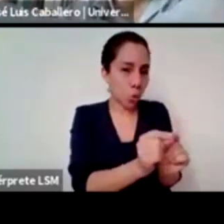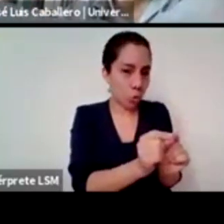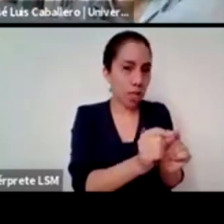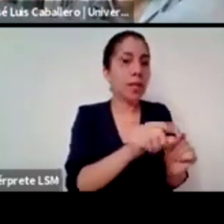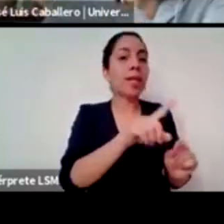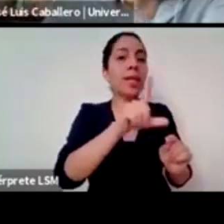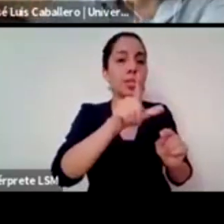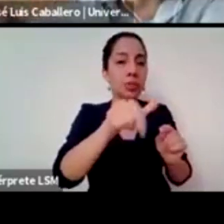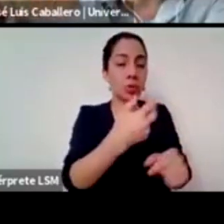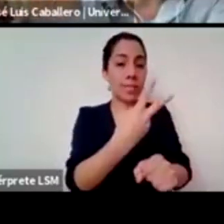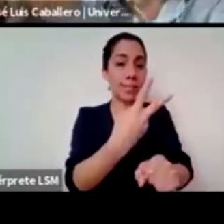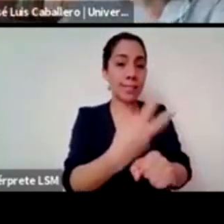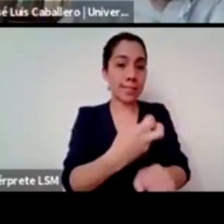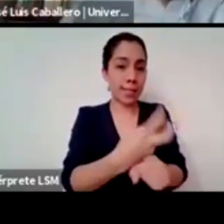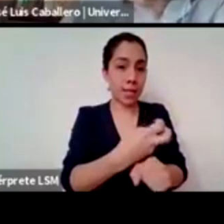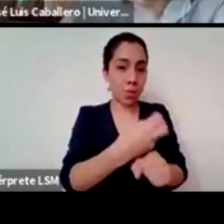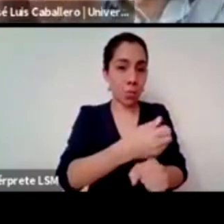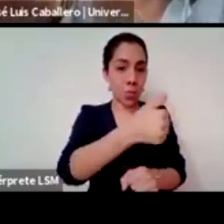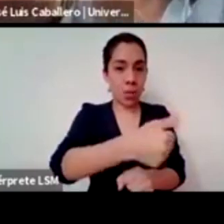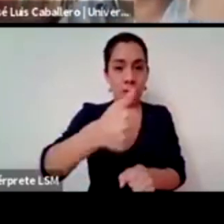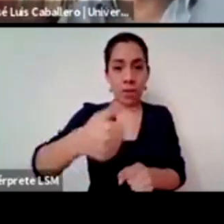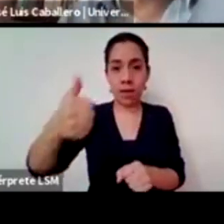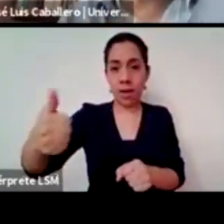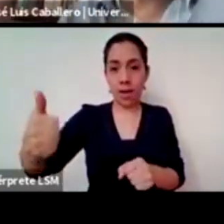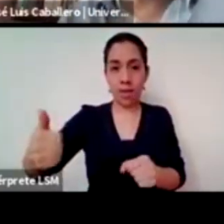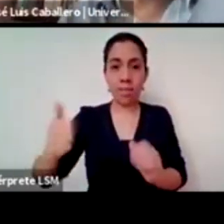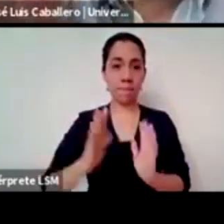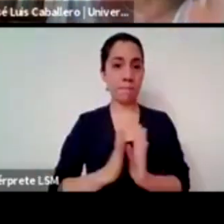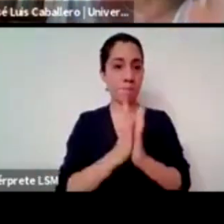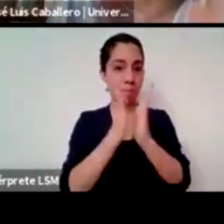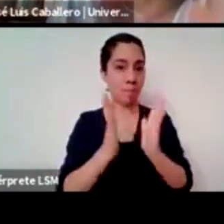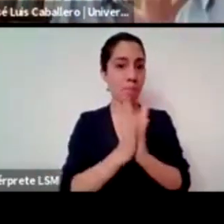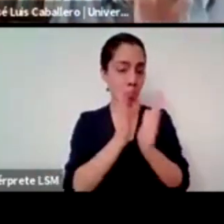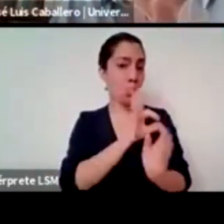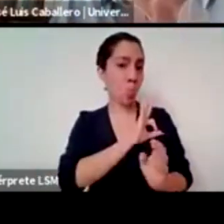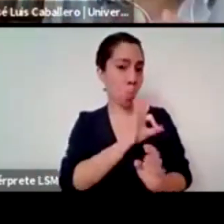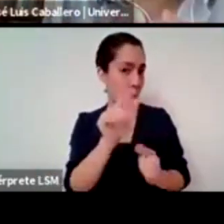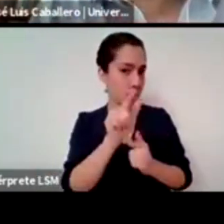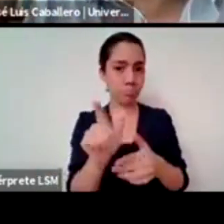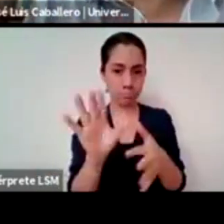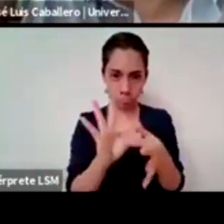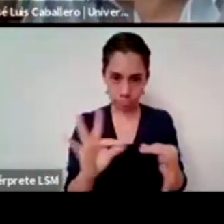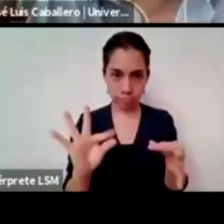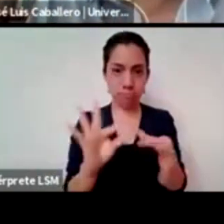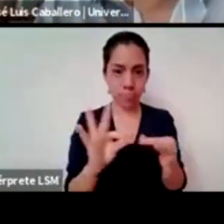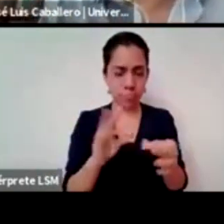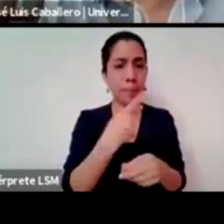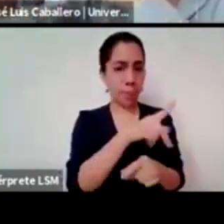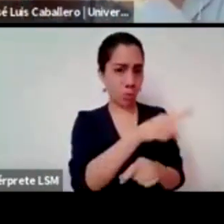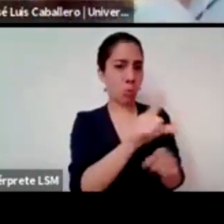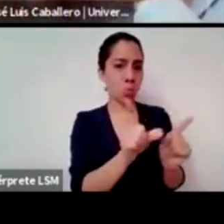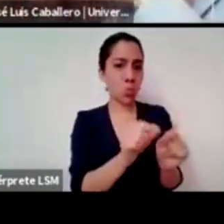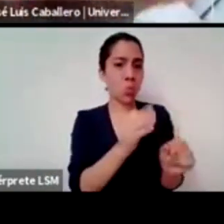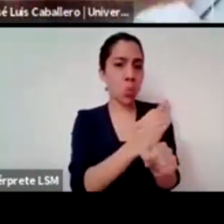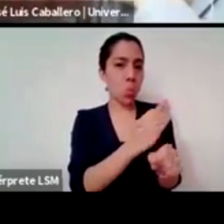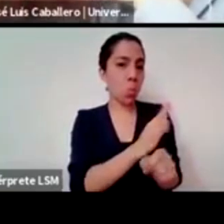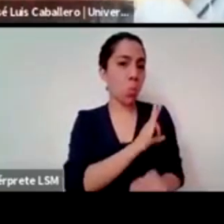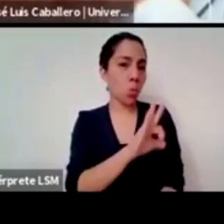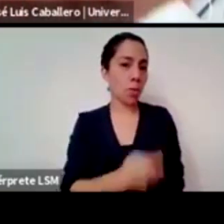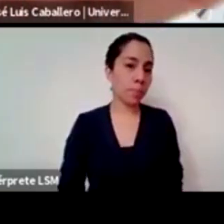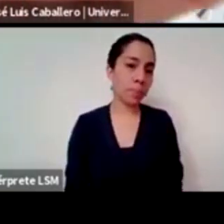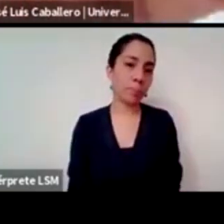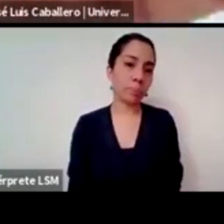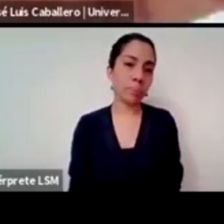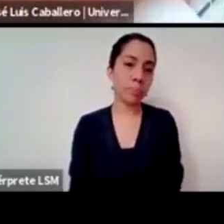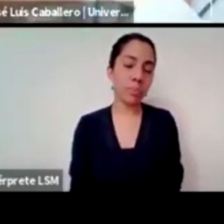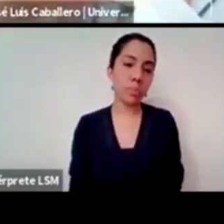otra ronda también de 5 o 6 minutos termina por favor concluye lo que estabas diciendo y